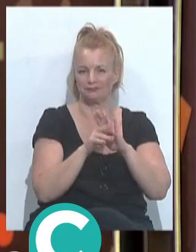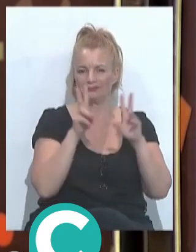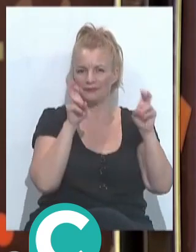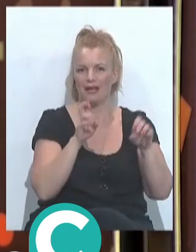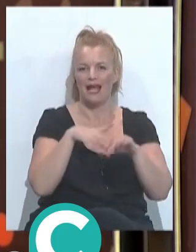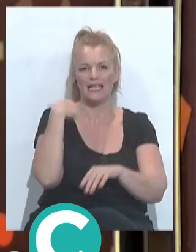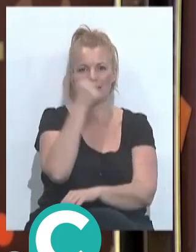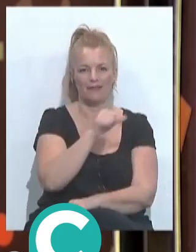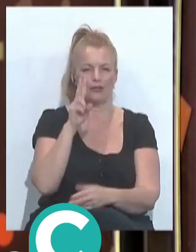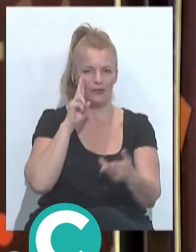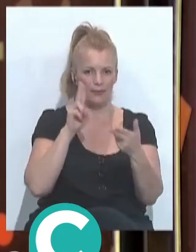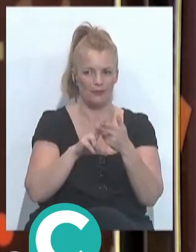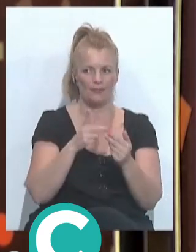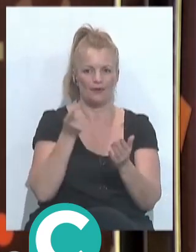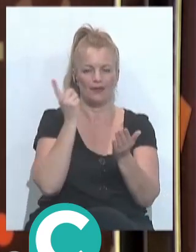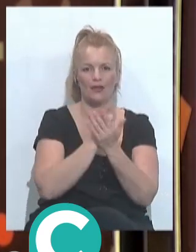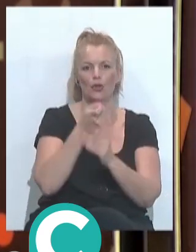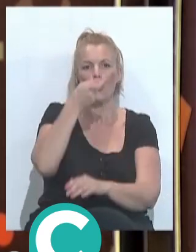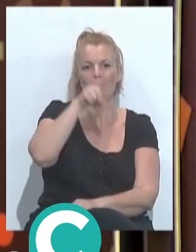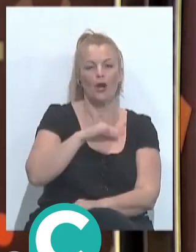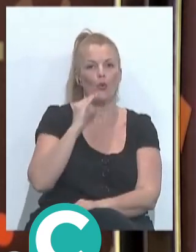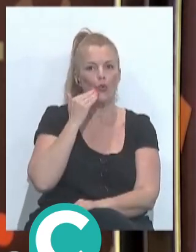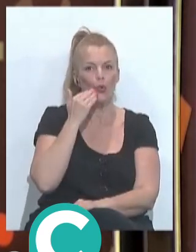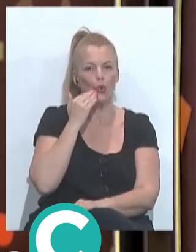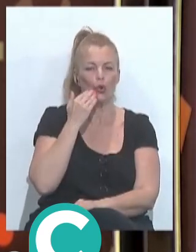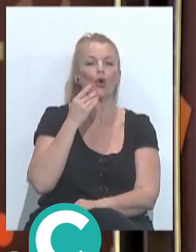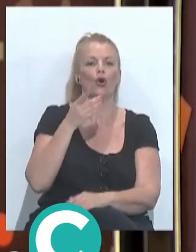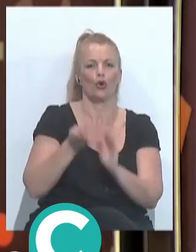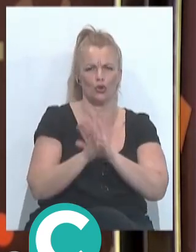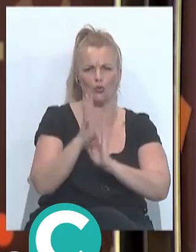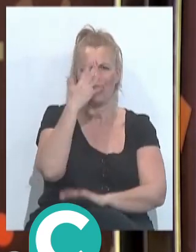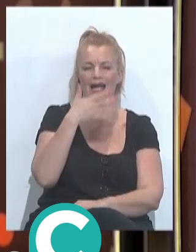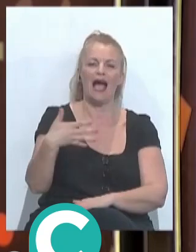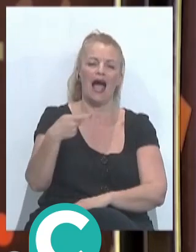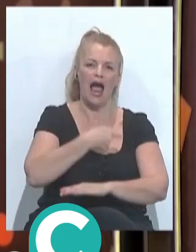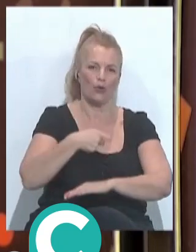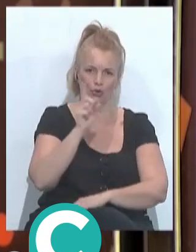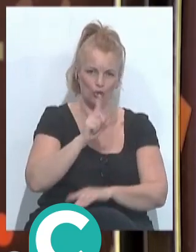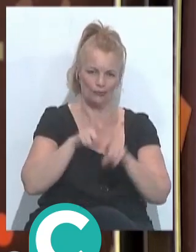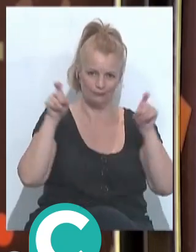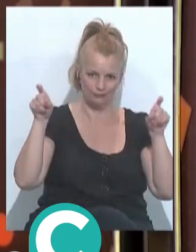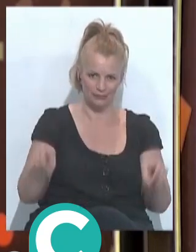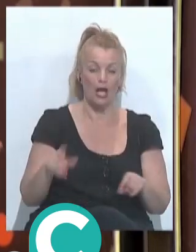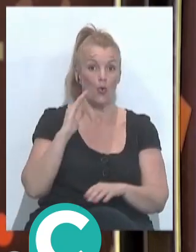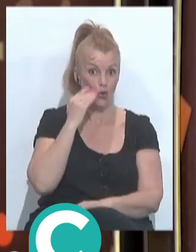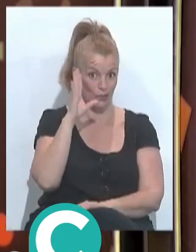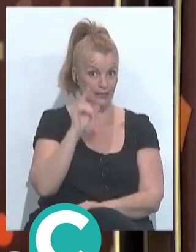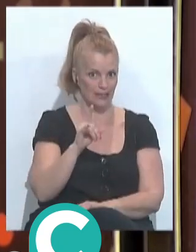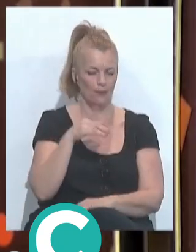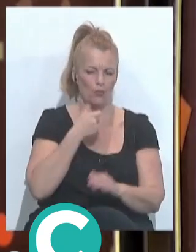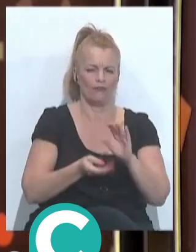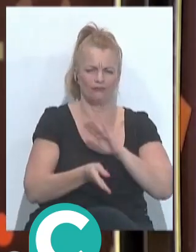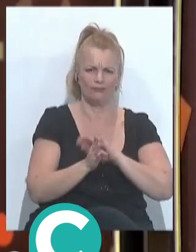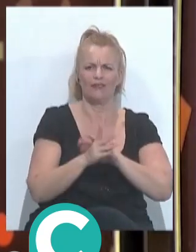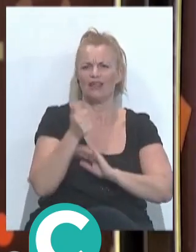y la semana que viene que volvemos que vamos a estar durante todo el mes de julio en agosto sí que nos tomamos vacaciones pero en julio seguimos aquí al pie del cañón porque ya ven que queda todavía